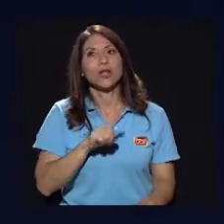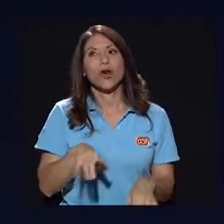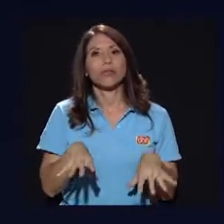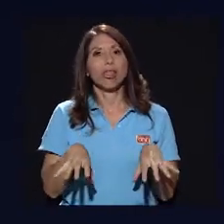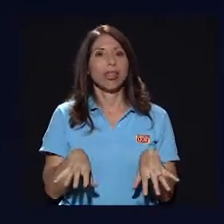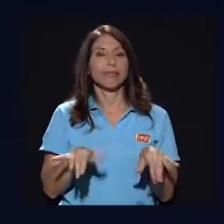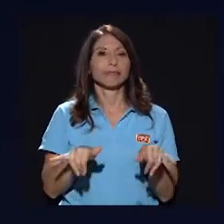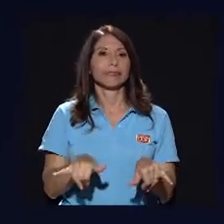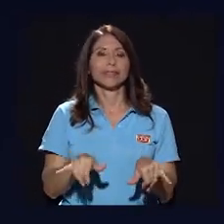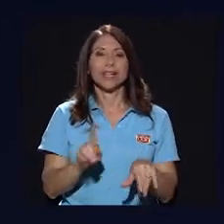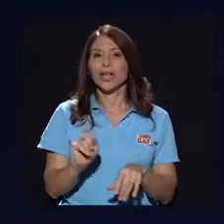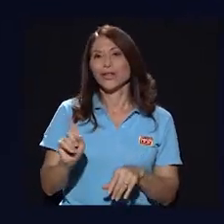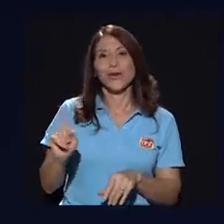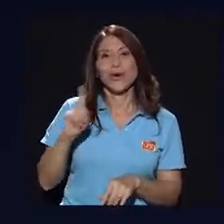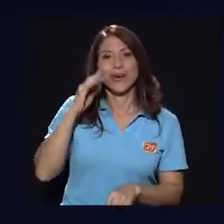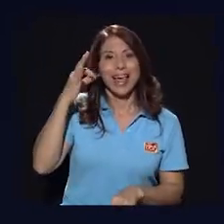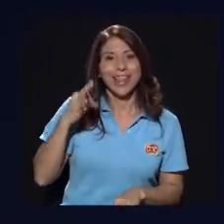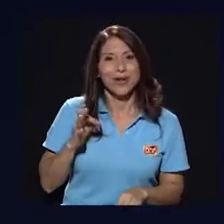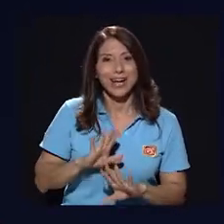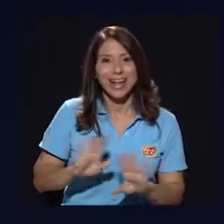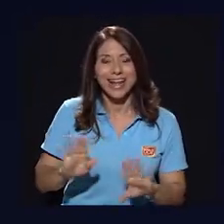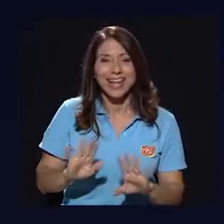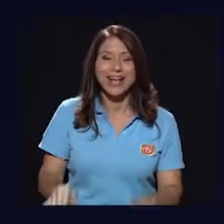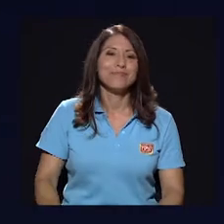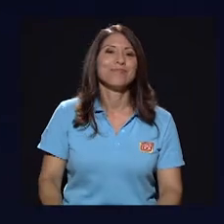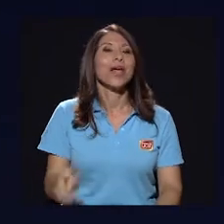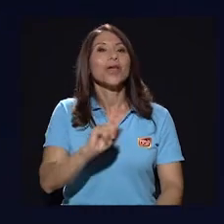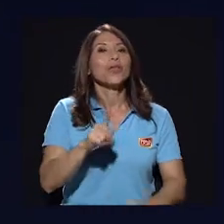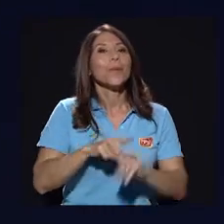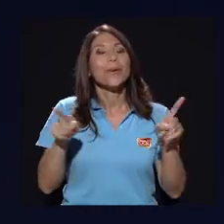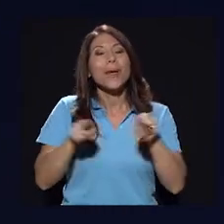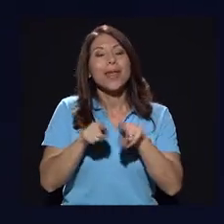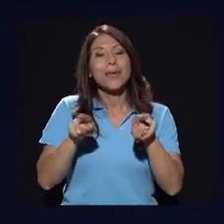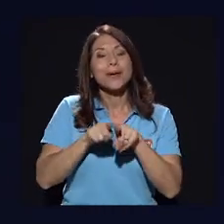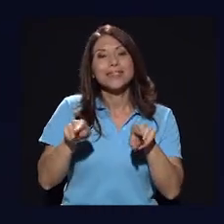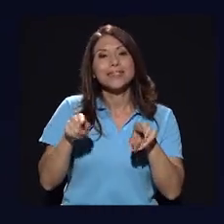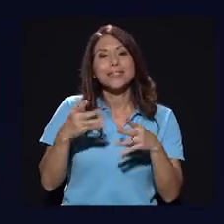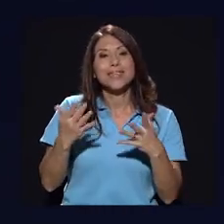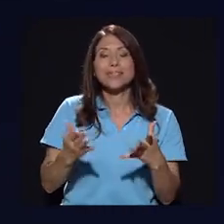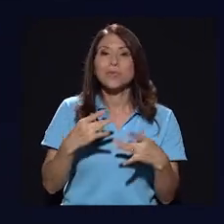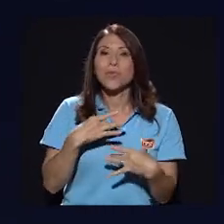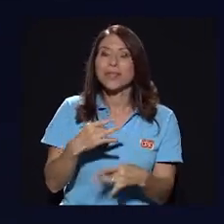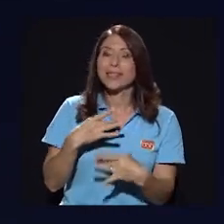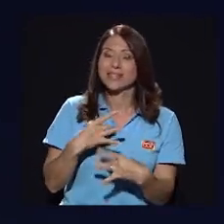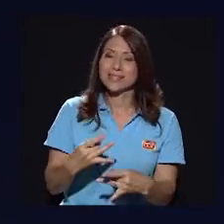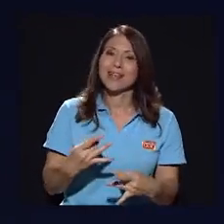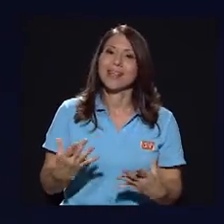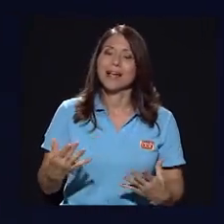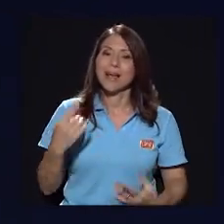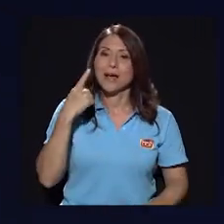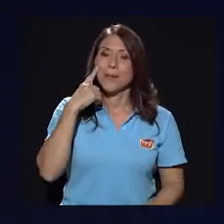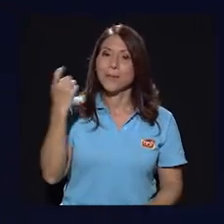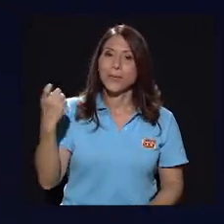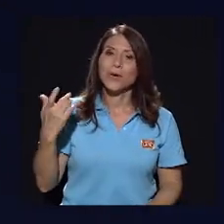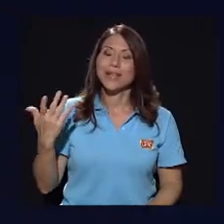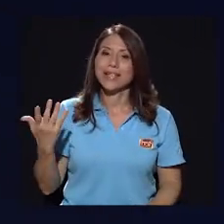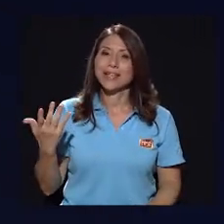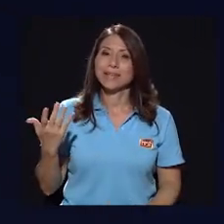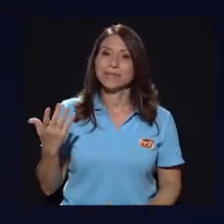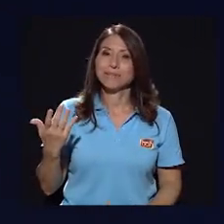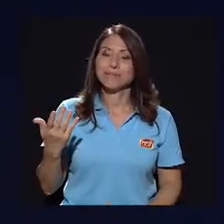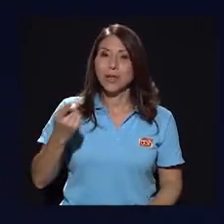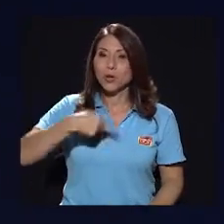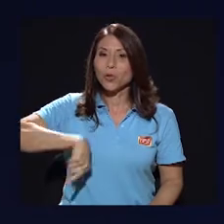queditas, además. nadie lo creería. No, pero además también es muy interesante porque,